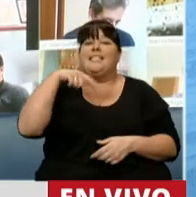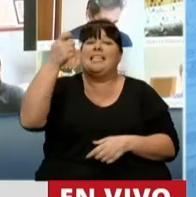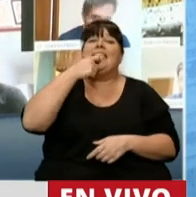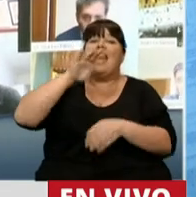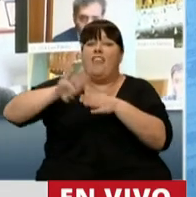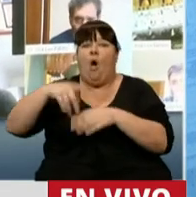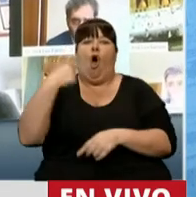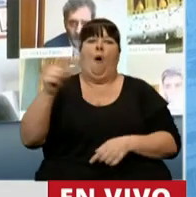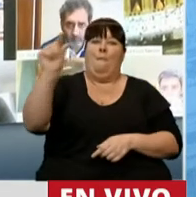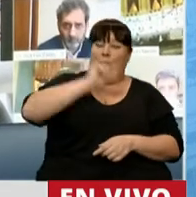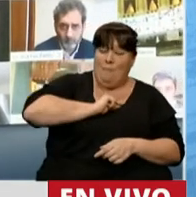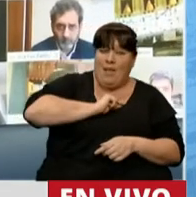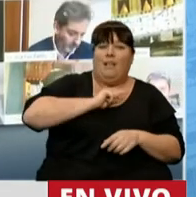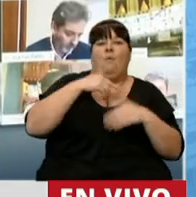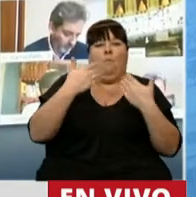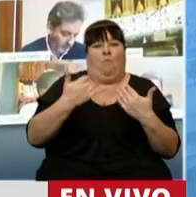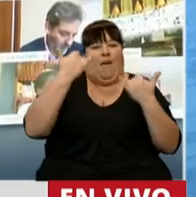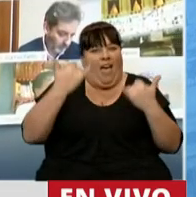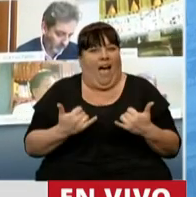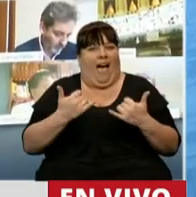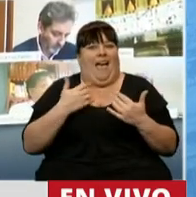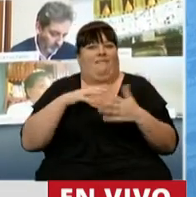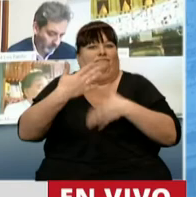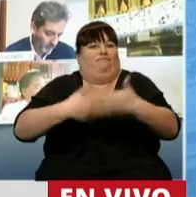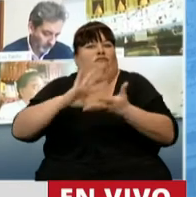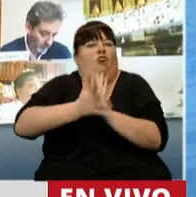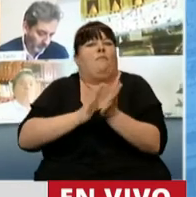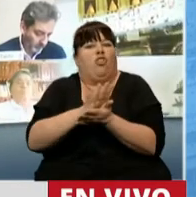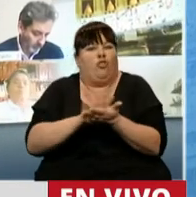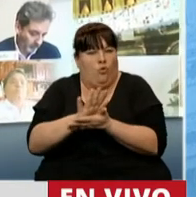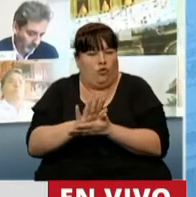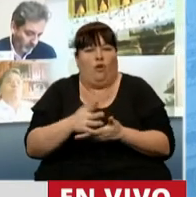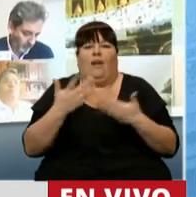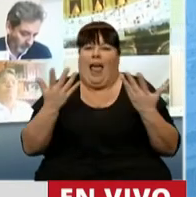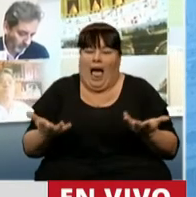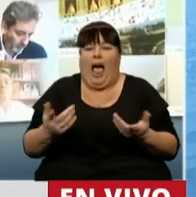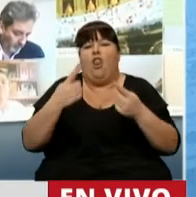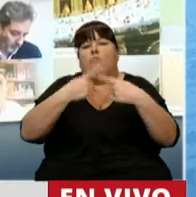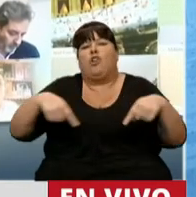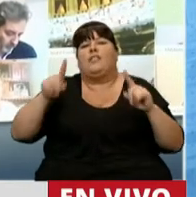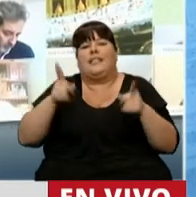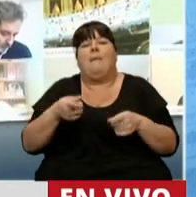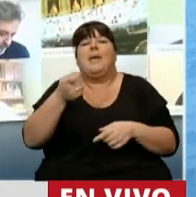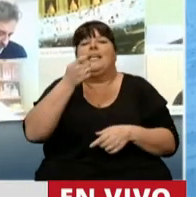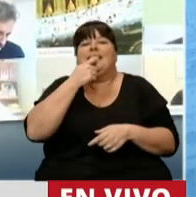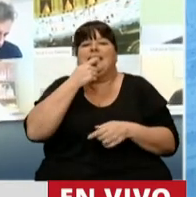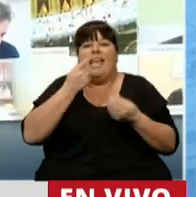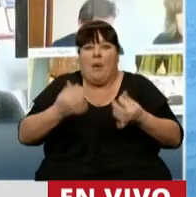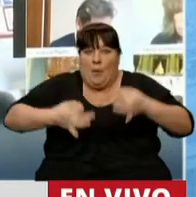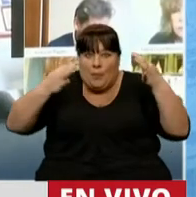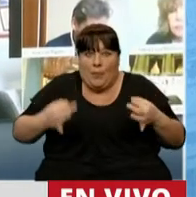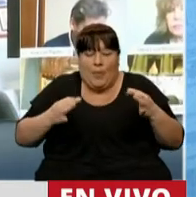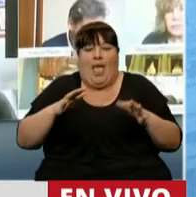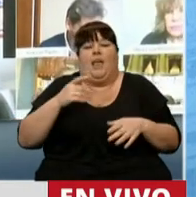deudores y acreedores cuenten con herramientas a su alcance. Por supuesto, entre otras cosas, para obtener liquidez,